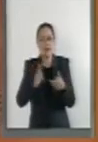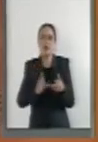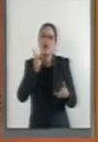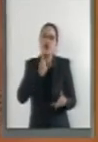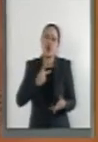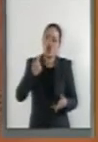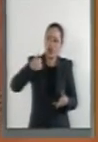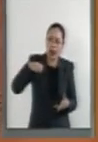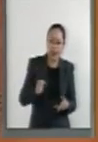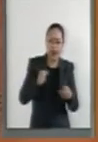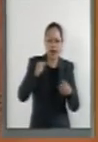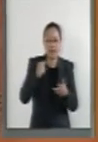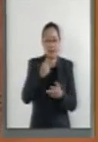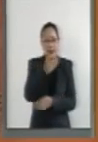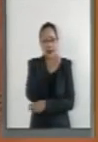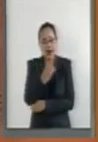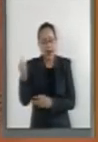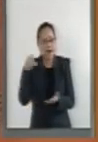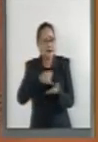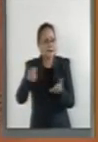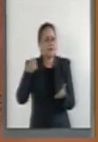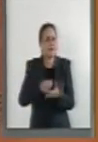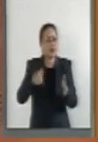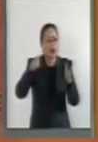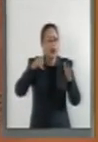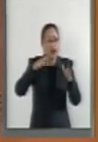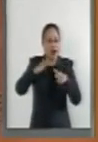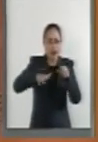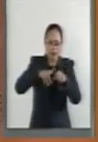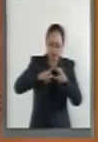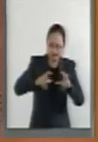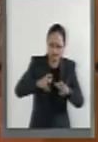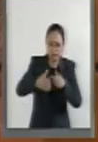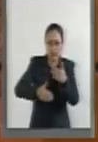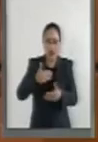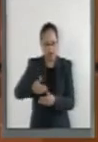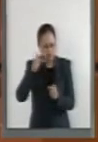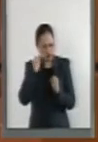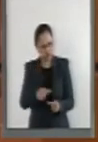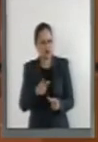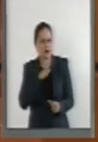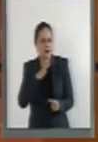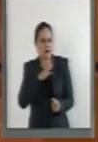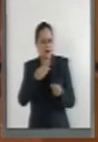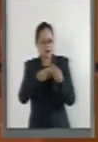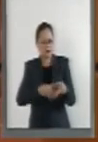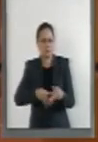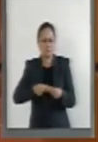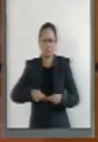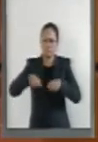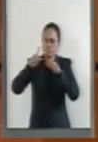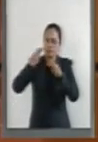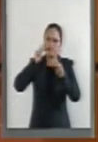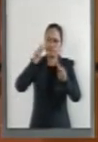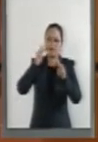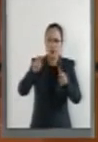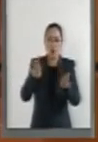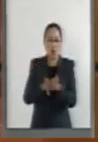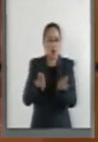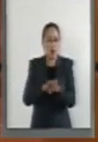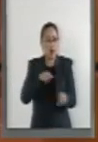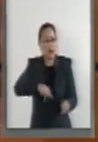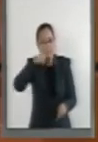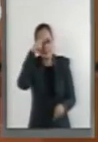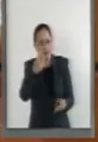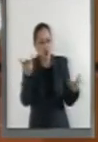gas, de industria, de agricultura, de ganadería y también de emisiones directas. Aquí tengo el cuadro por si ustedes quieren ver todas las contribuciones que hizo